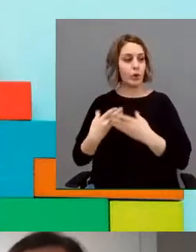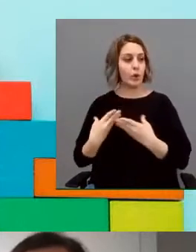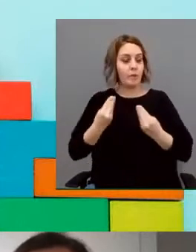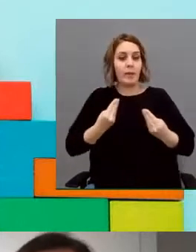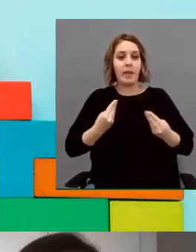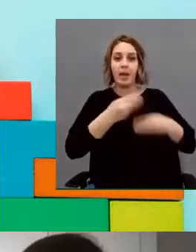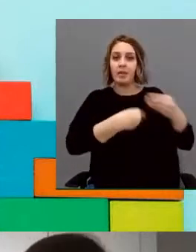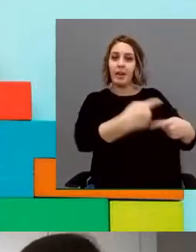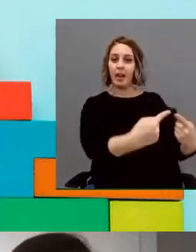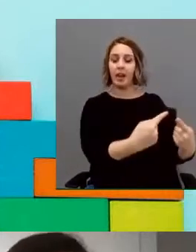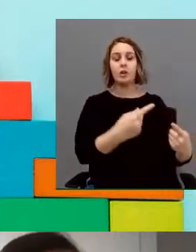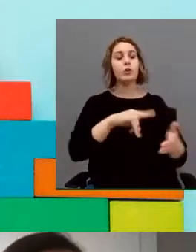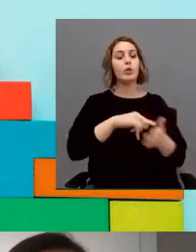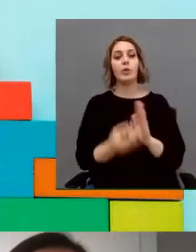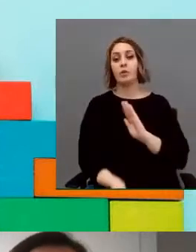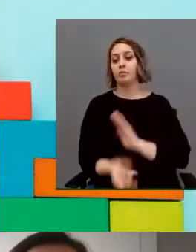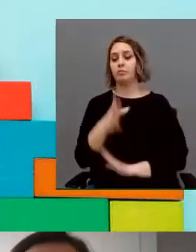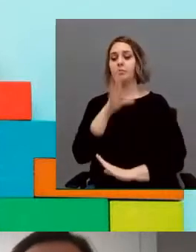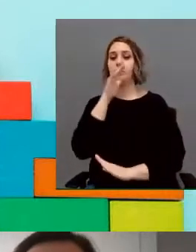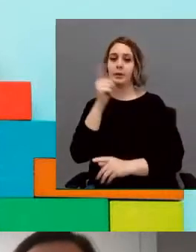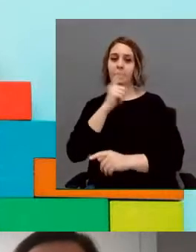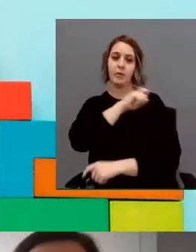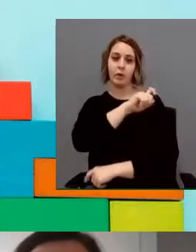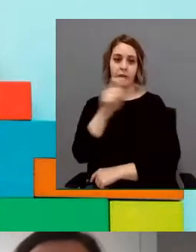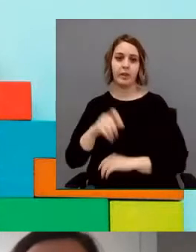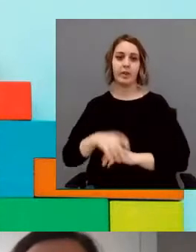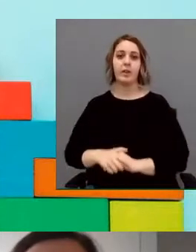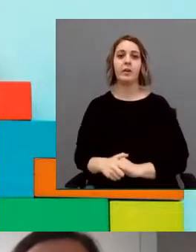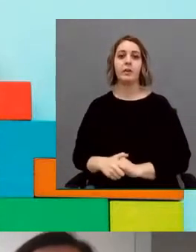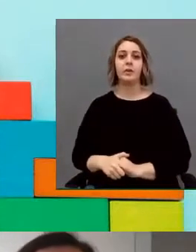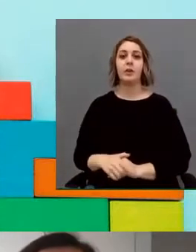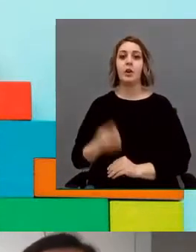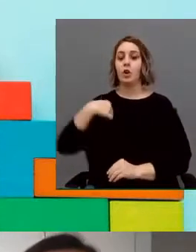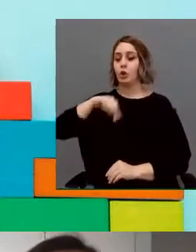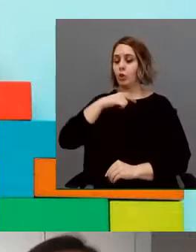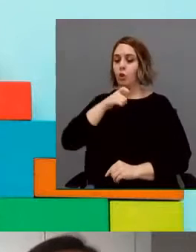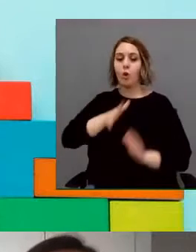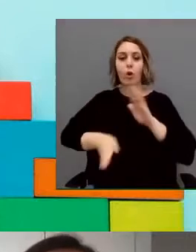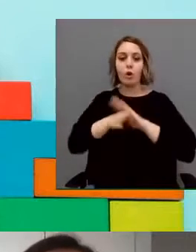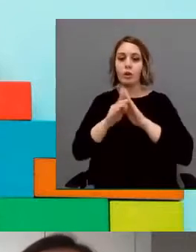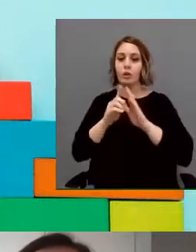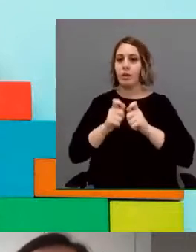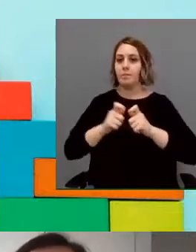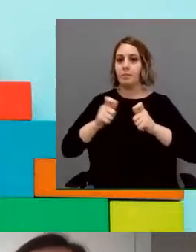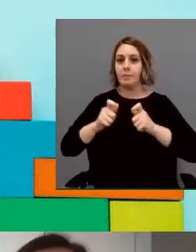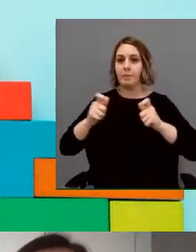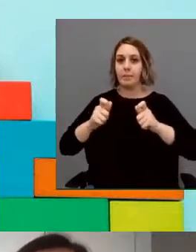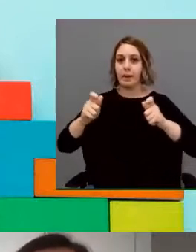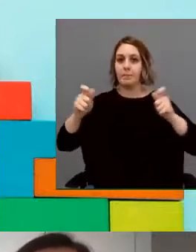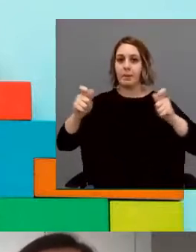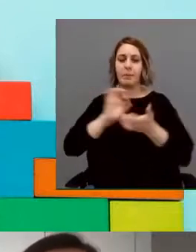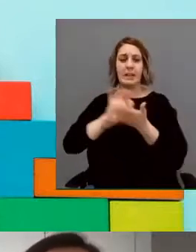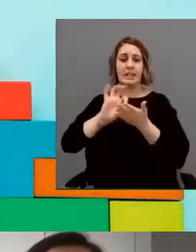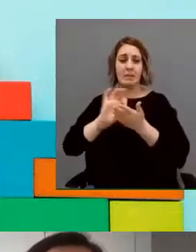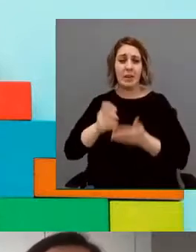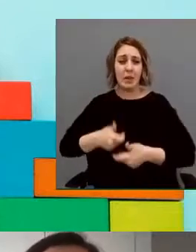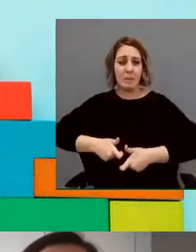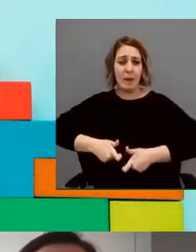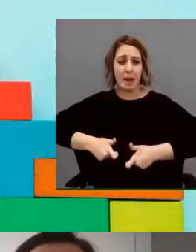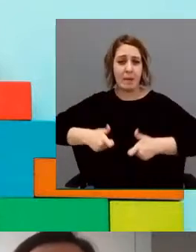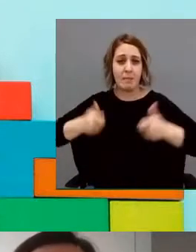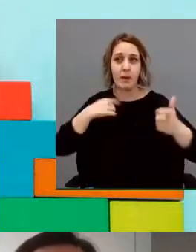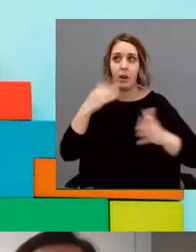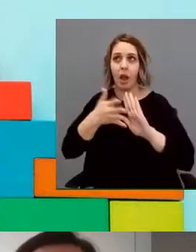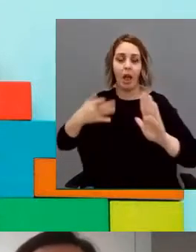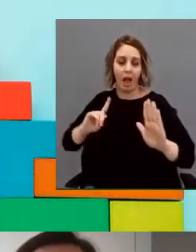Comentaros que no hemos parado de creer. Comentaros todos estos servicios que no me puedo entretener en nombrar. Sí quiero destacar